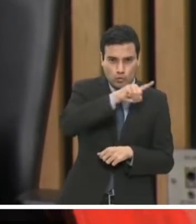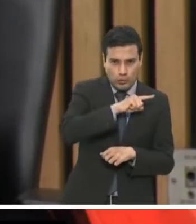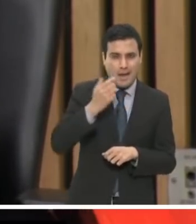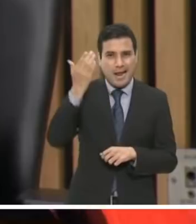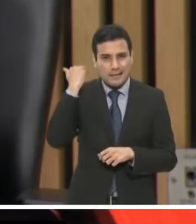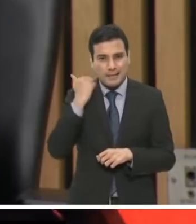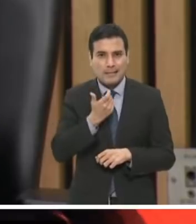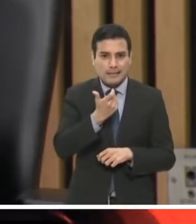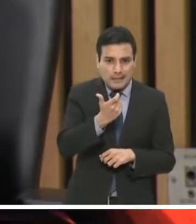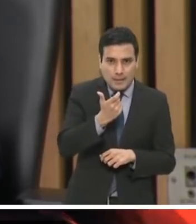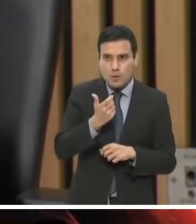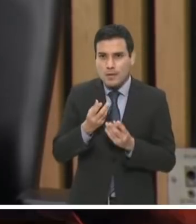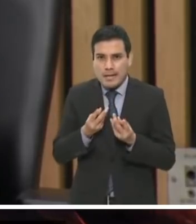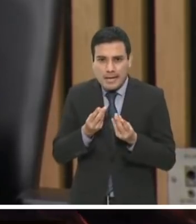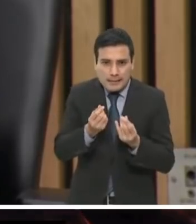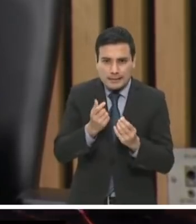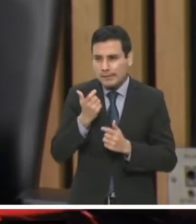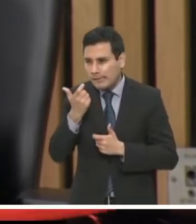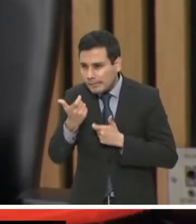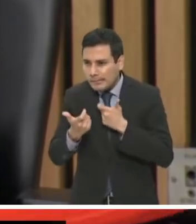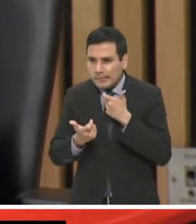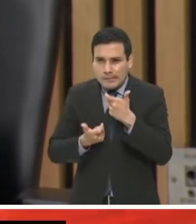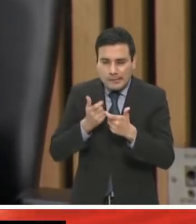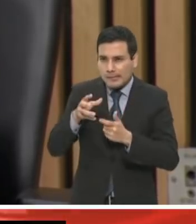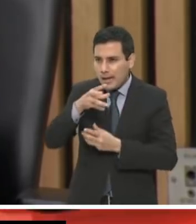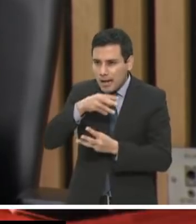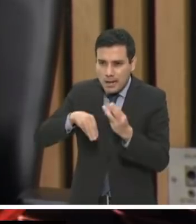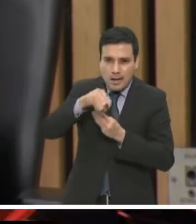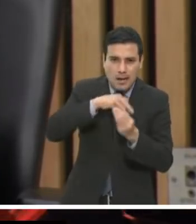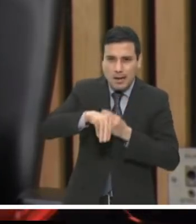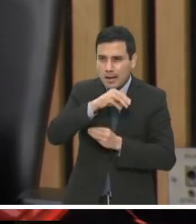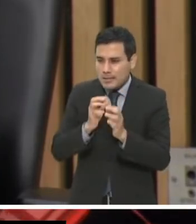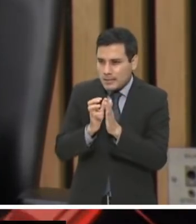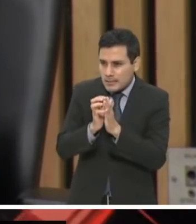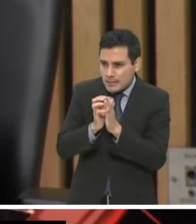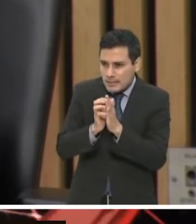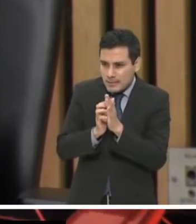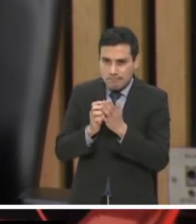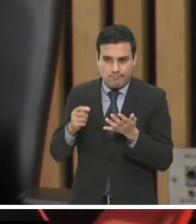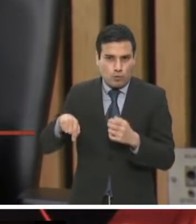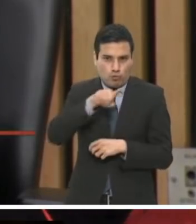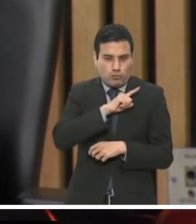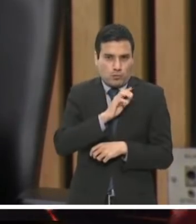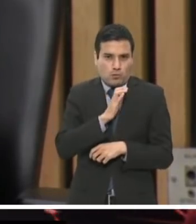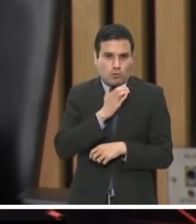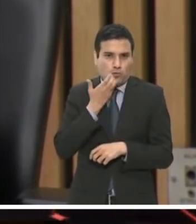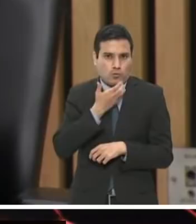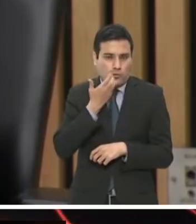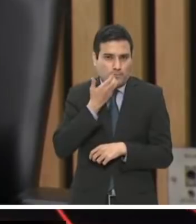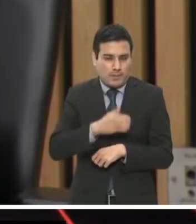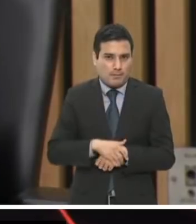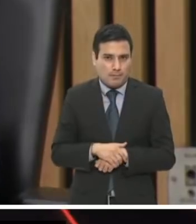y de la austeridad republicana que guía los principios de nuestro